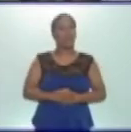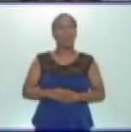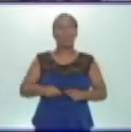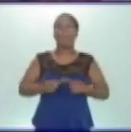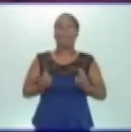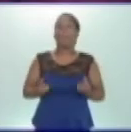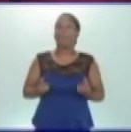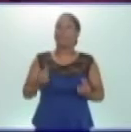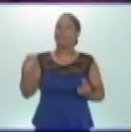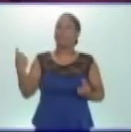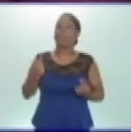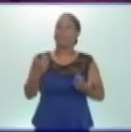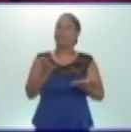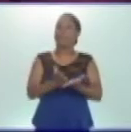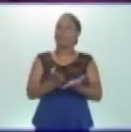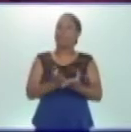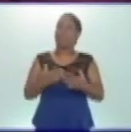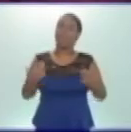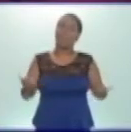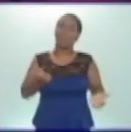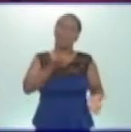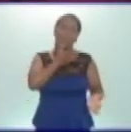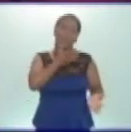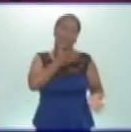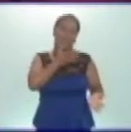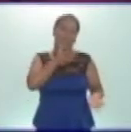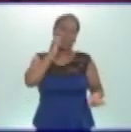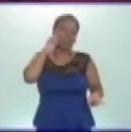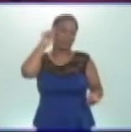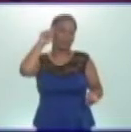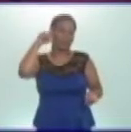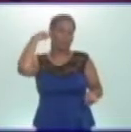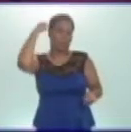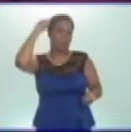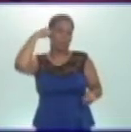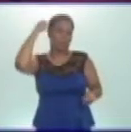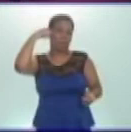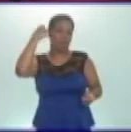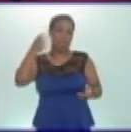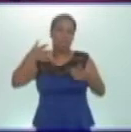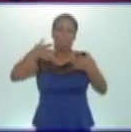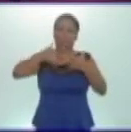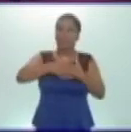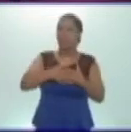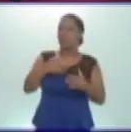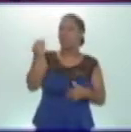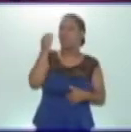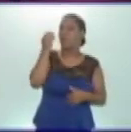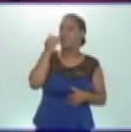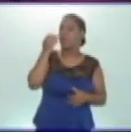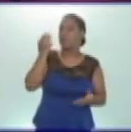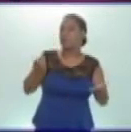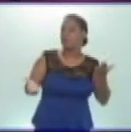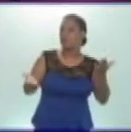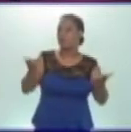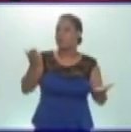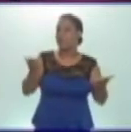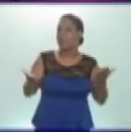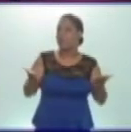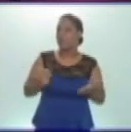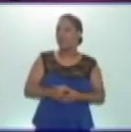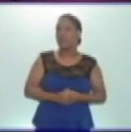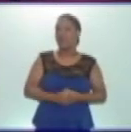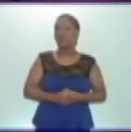mis estudiantes, ¿qué les parece si observamos un video relacionado con la alimentación balanceada? Les